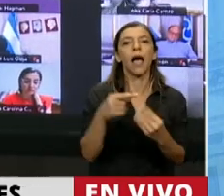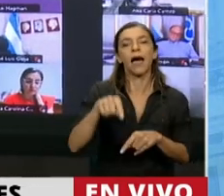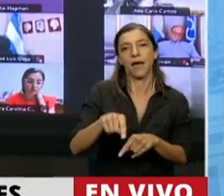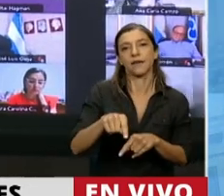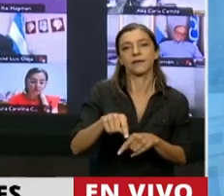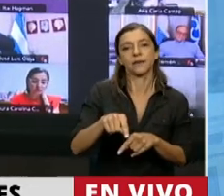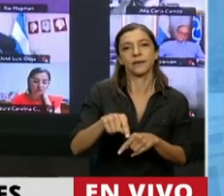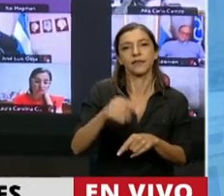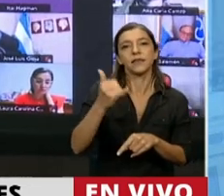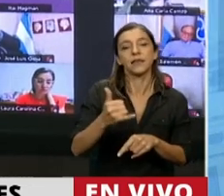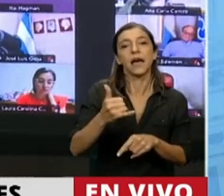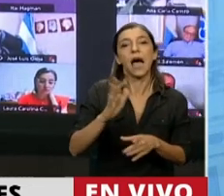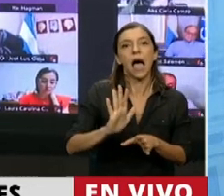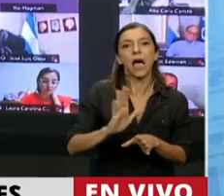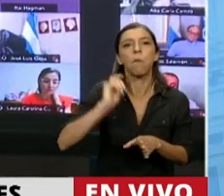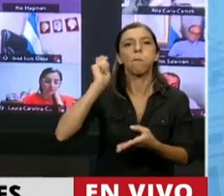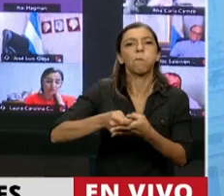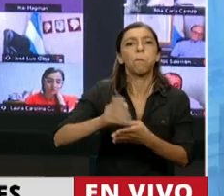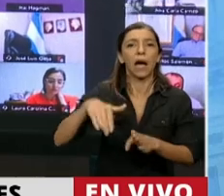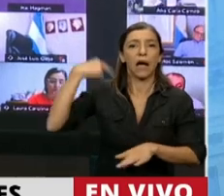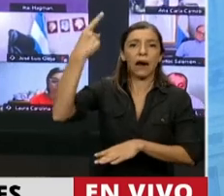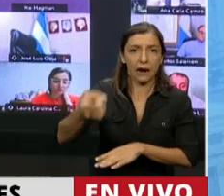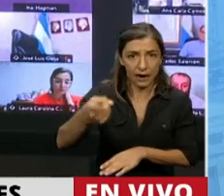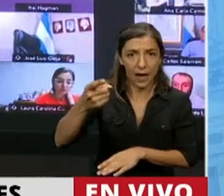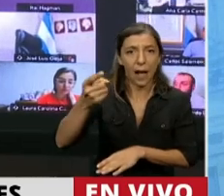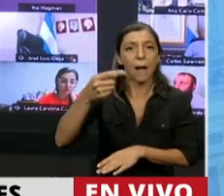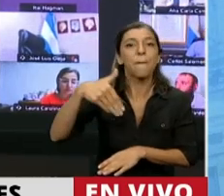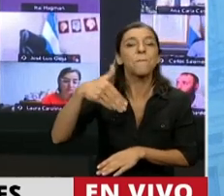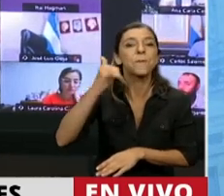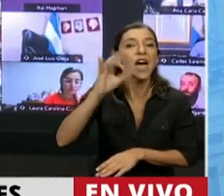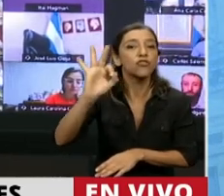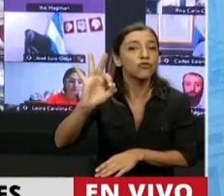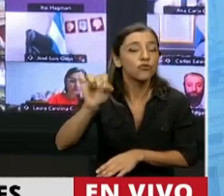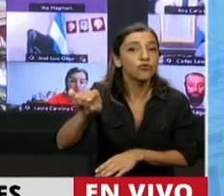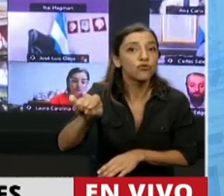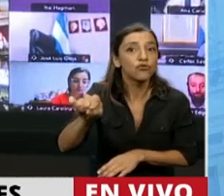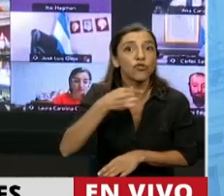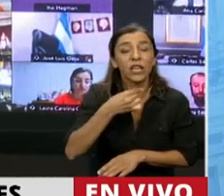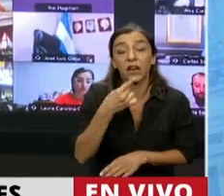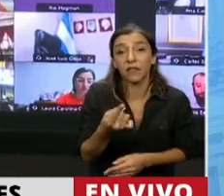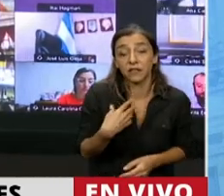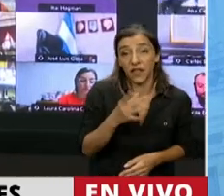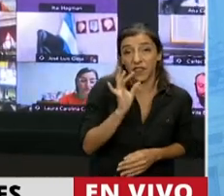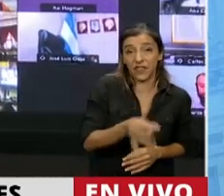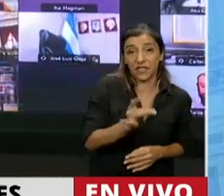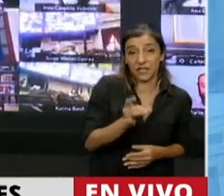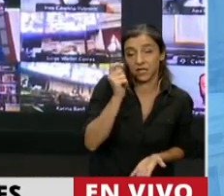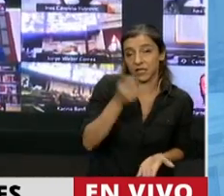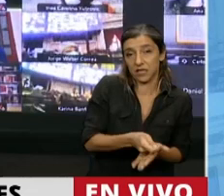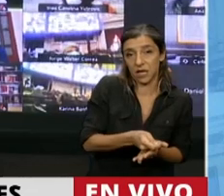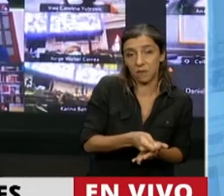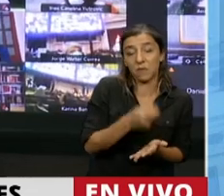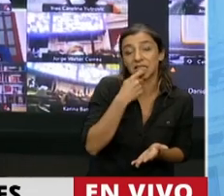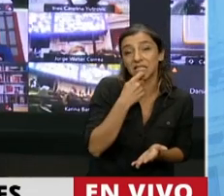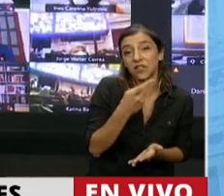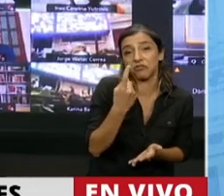en el mes de marzo, sobre esa cuenta de esos meses. Lo que se pagó en diciembre, si lo vemos